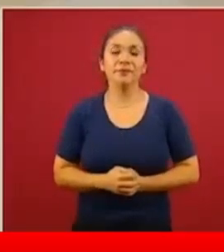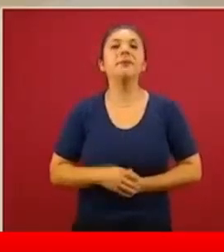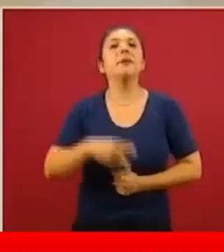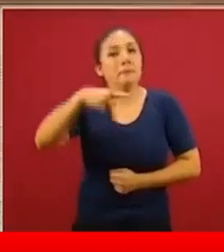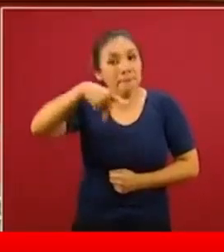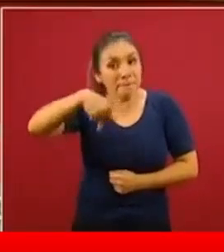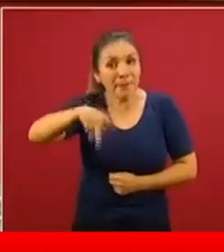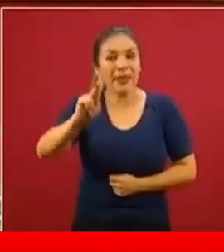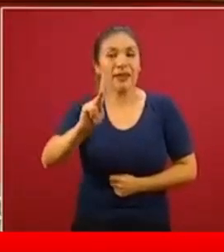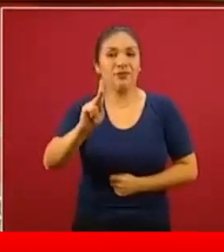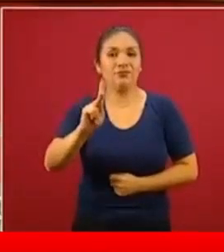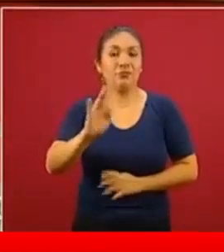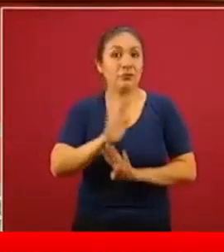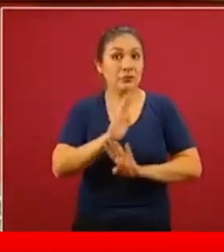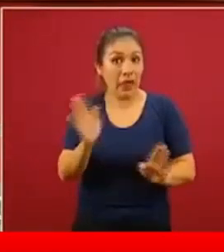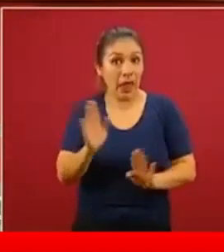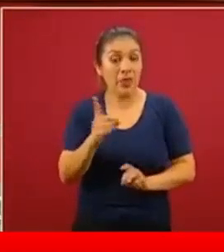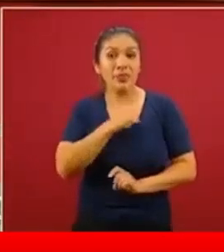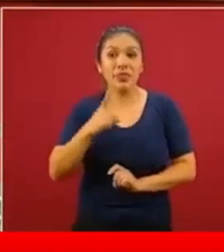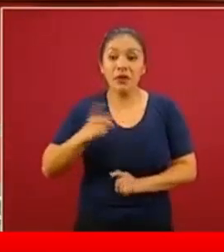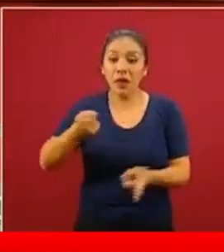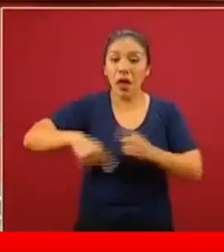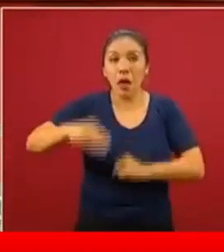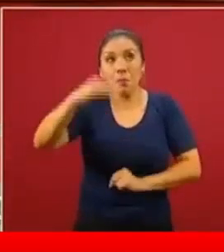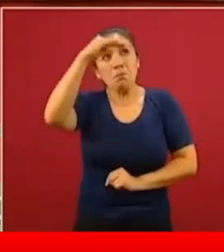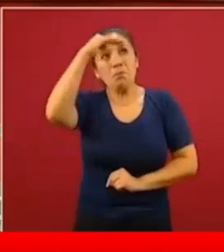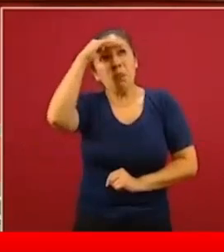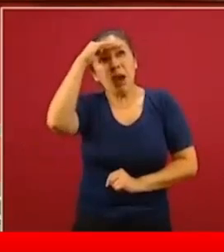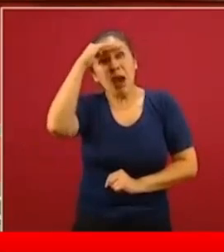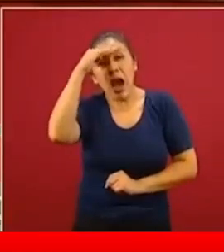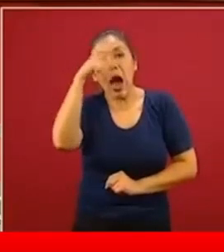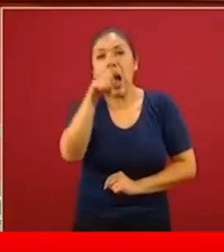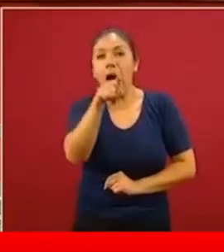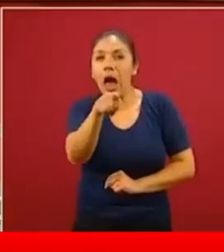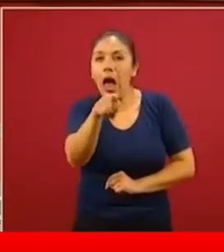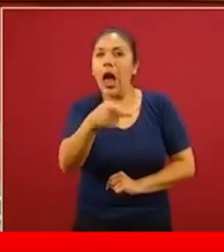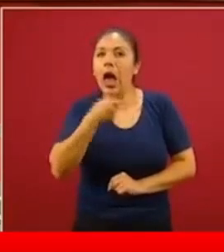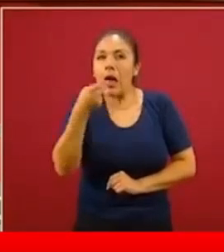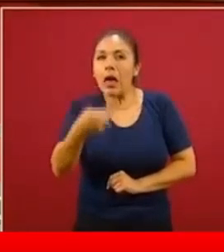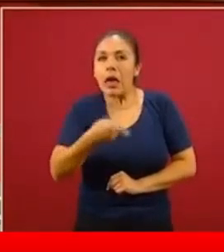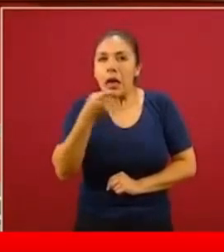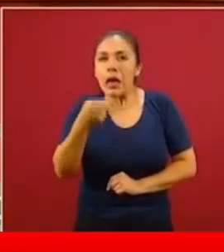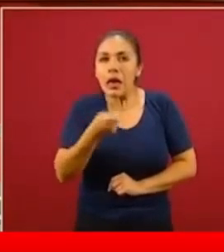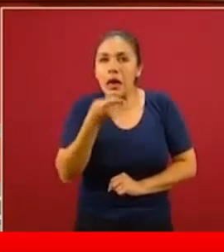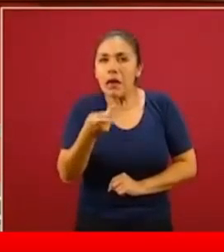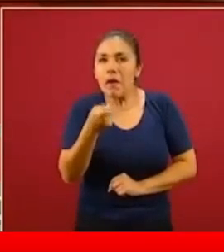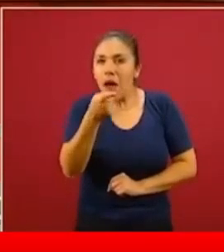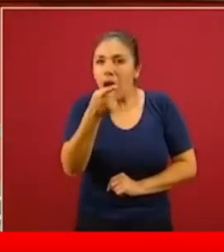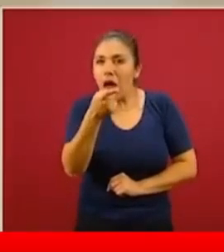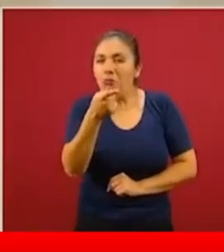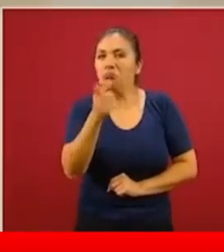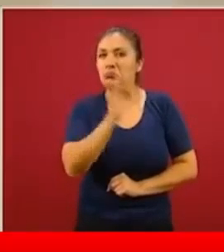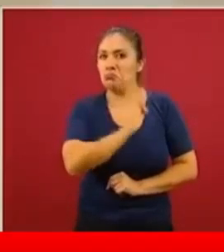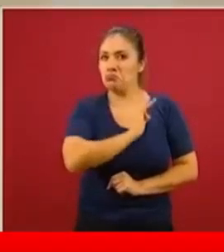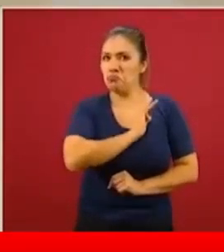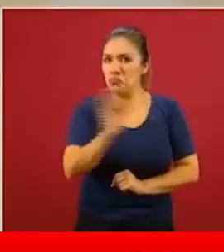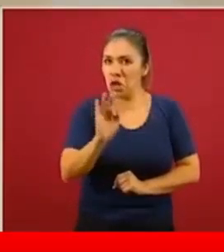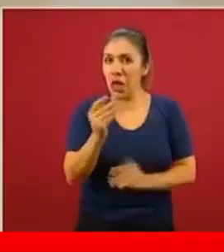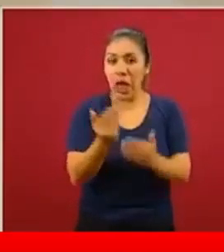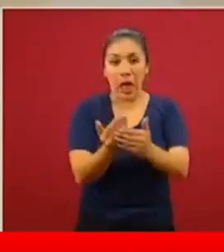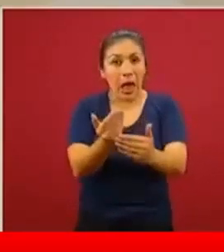Pero no debe interpretarse como una señal de que podemos